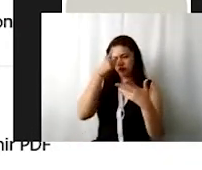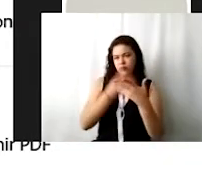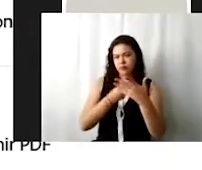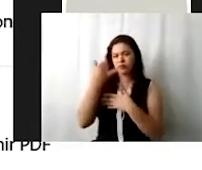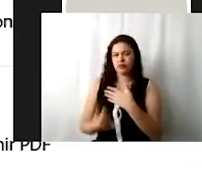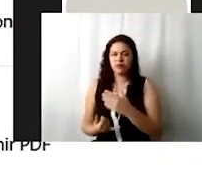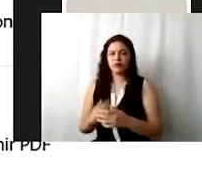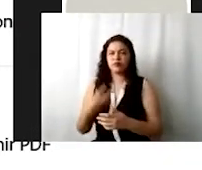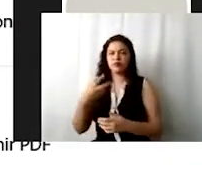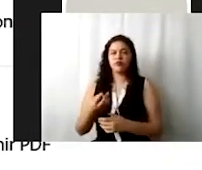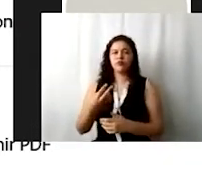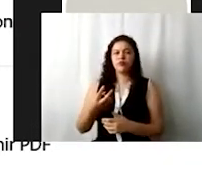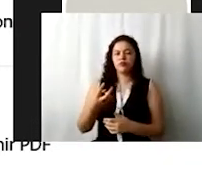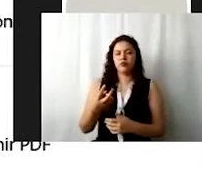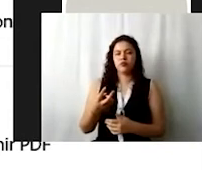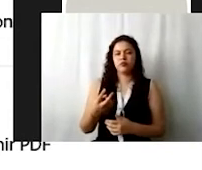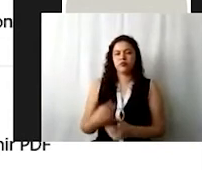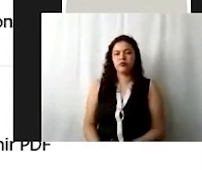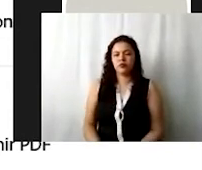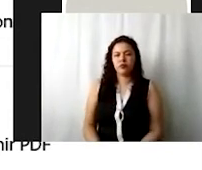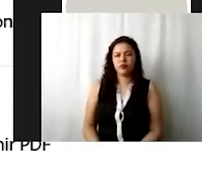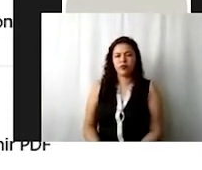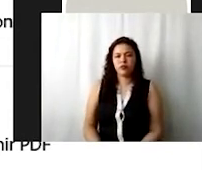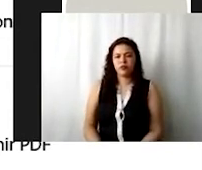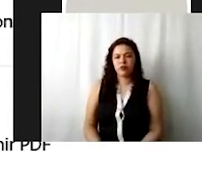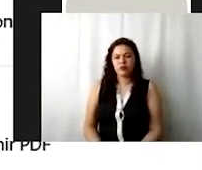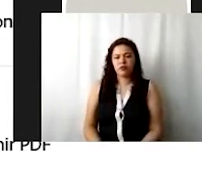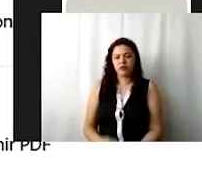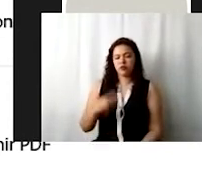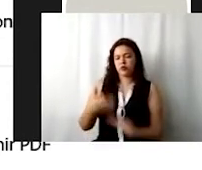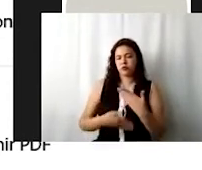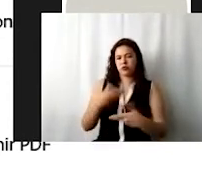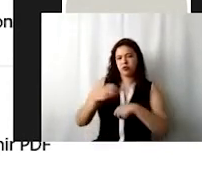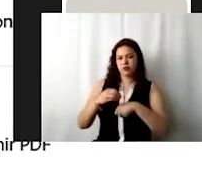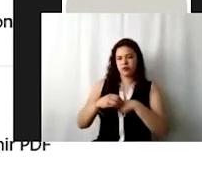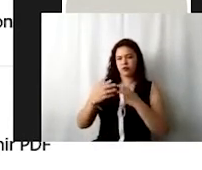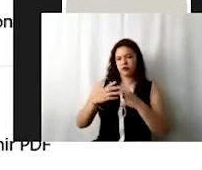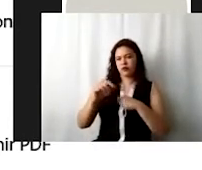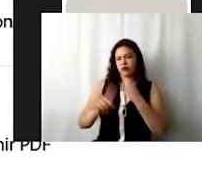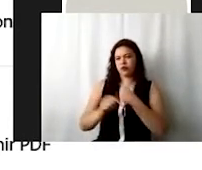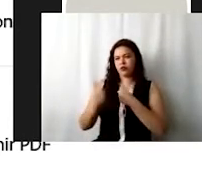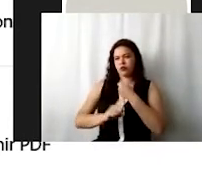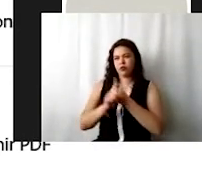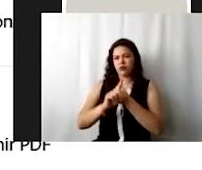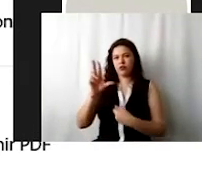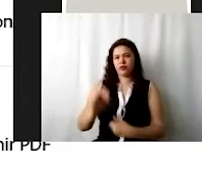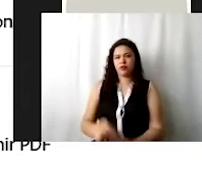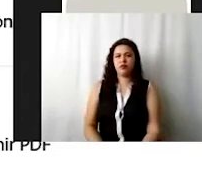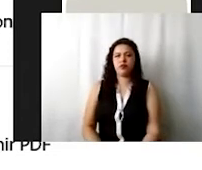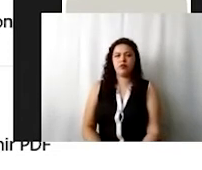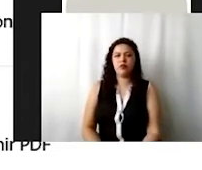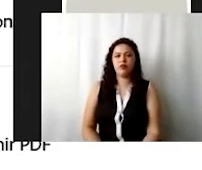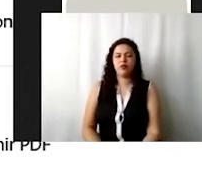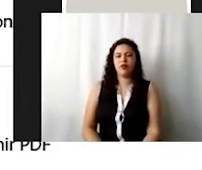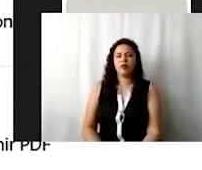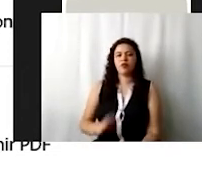Esto les va a permitir como clasificar sus servicios sin mayor problema. Aquí están los servicios